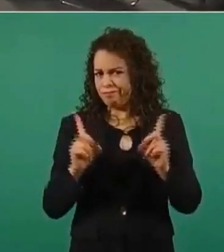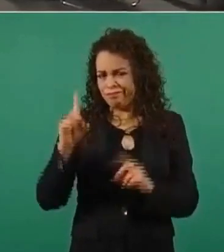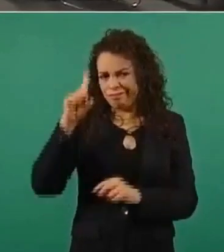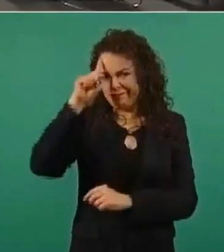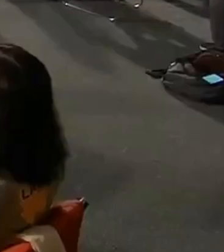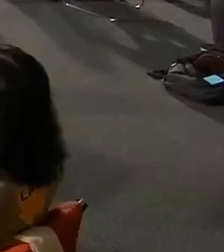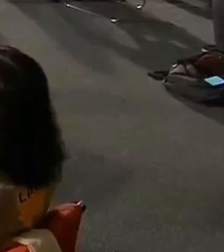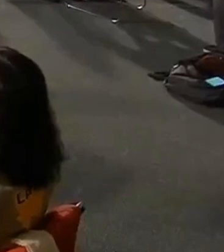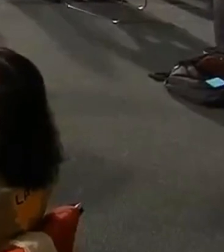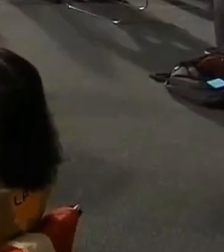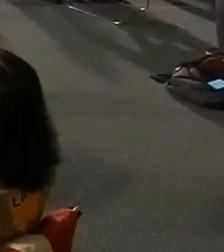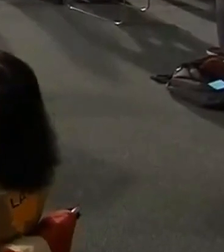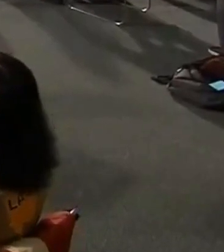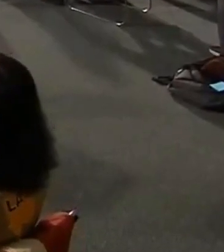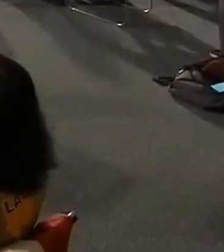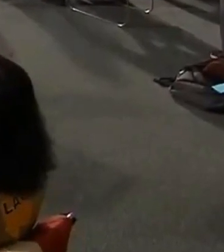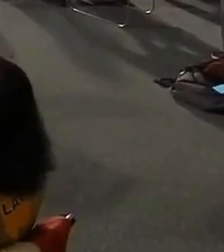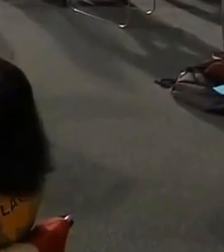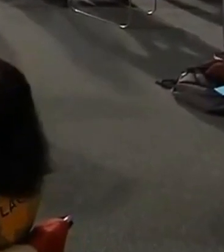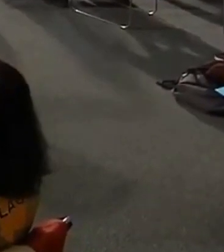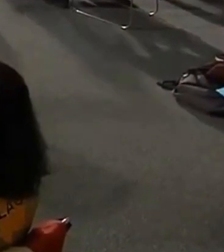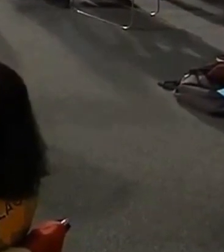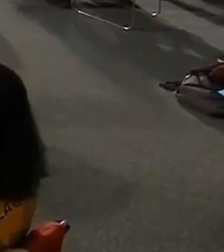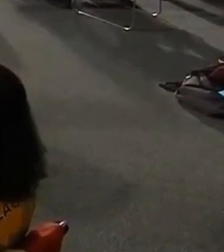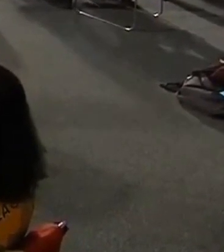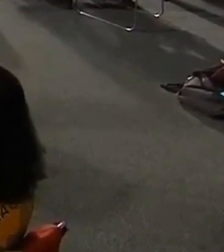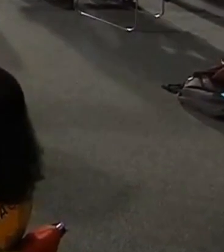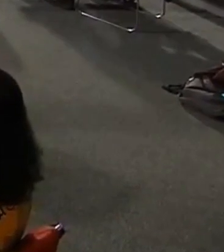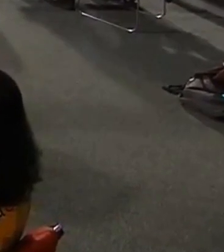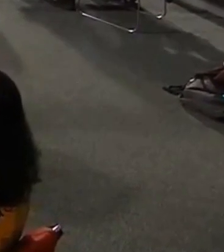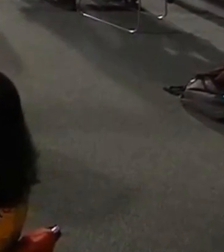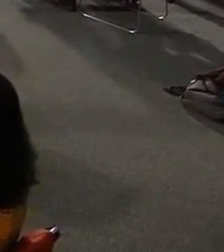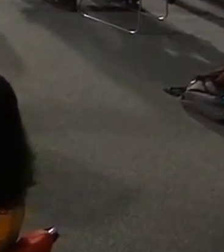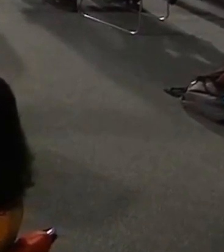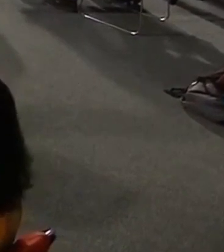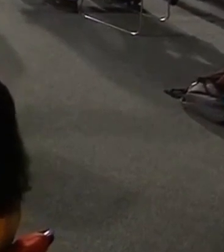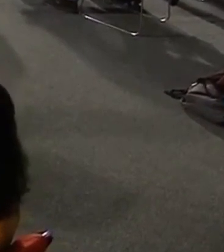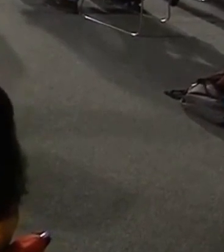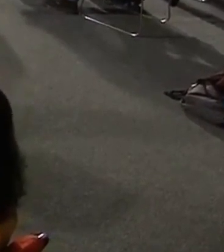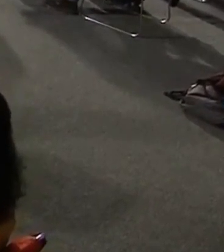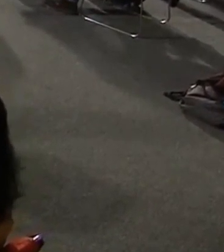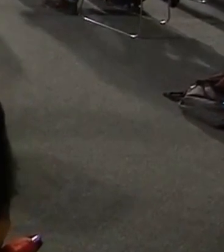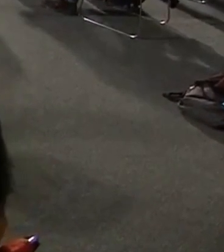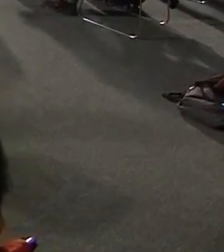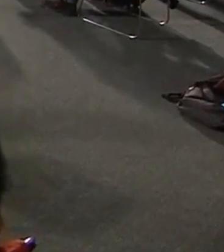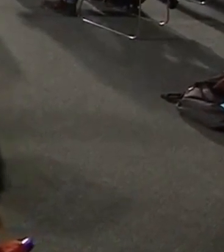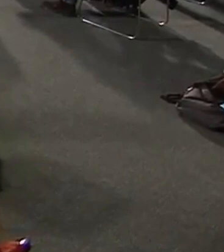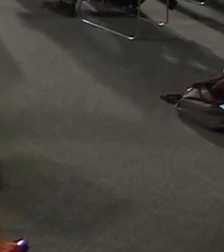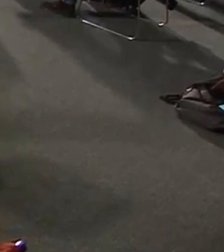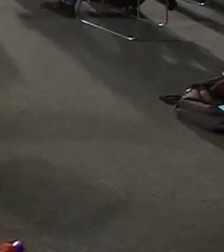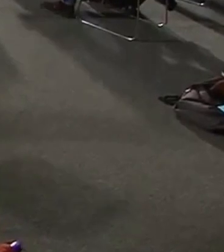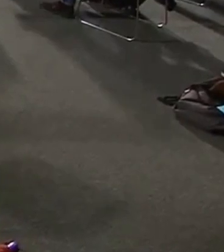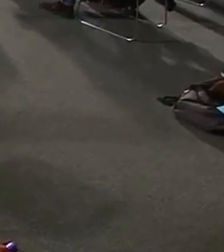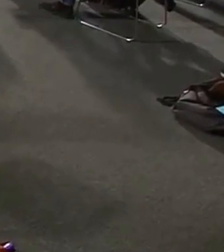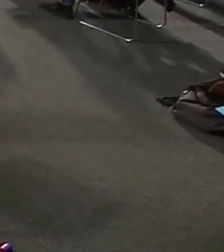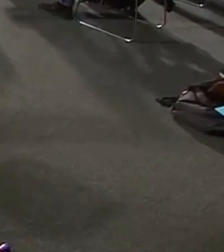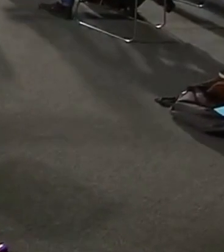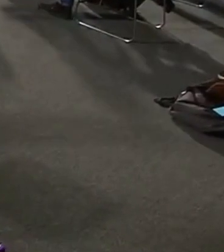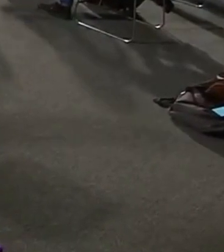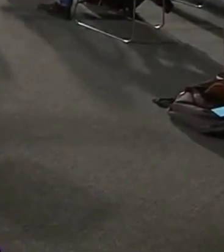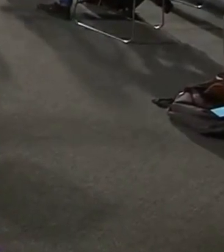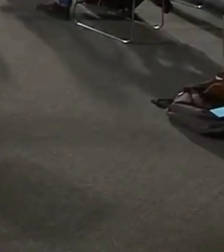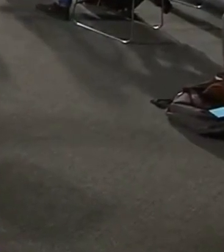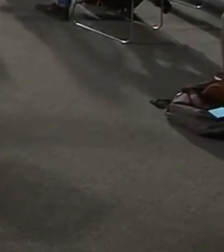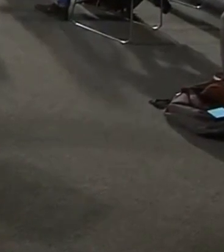Estado mexicano, hacen una amenaza y dicen que la medida, en el caso de que se quiera nacionalizar el